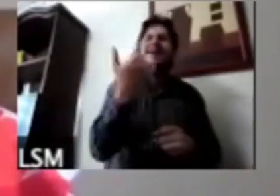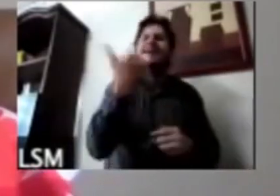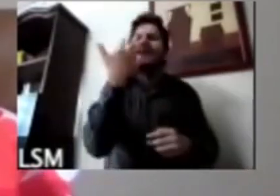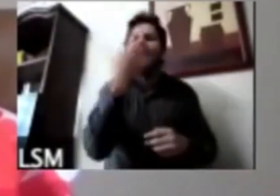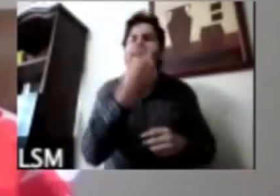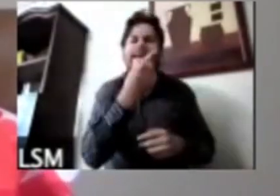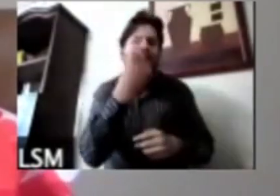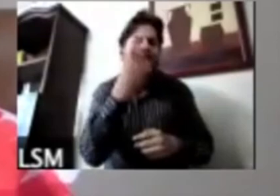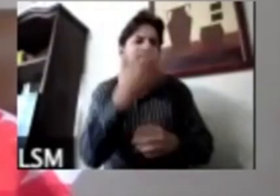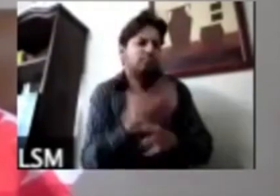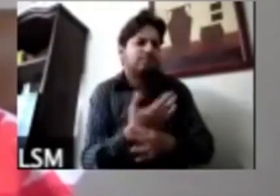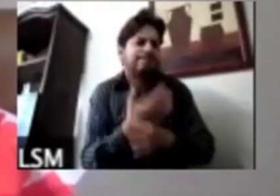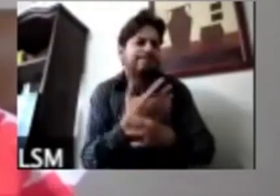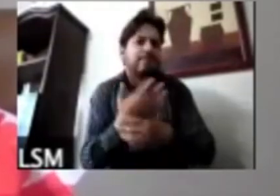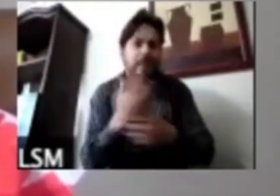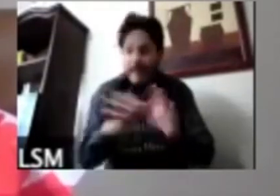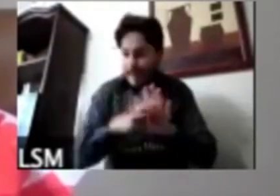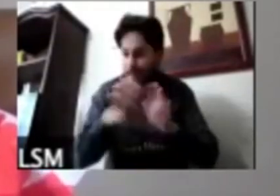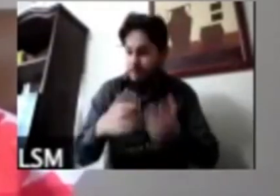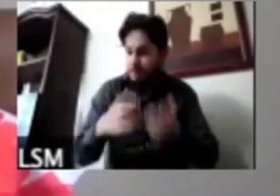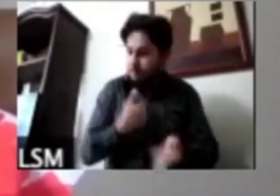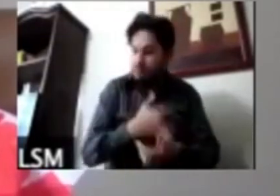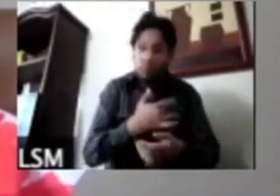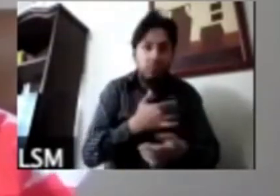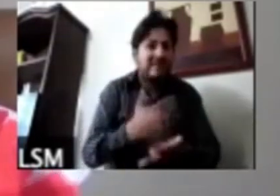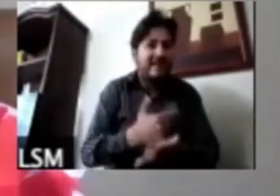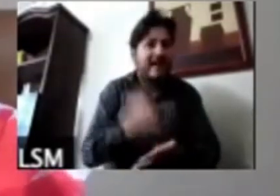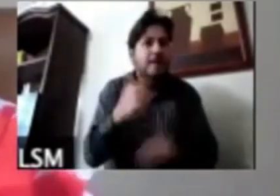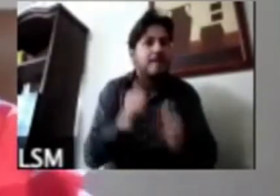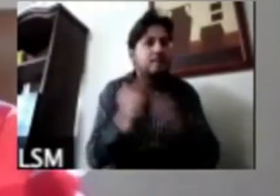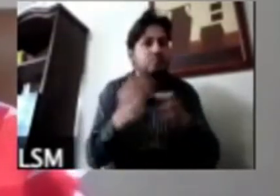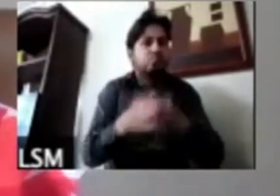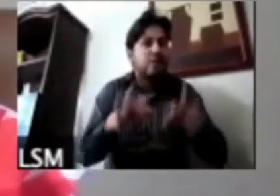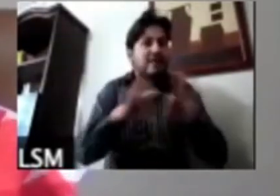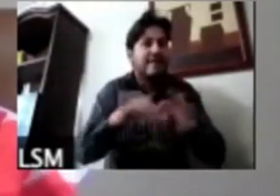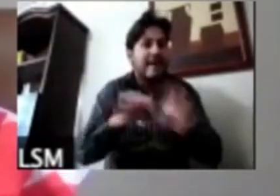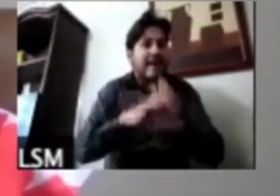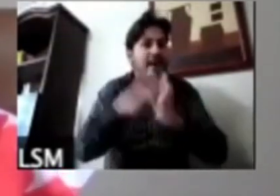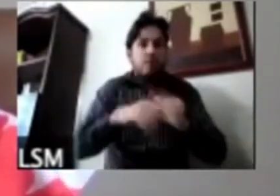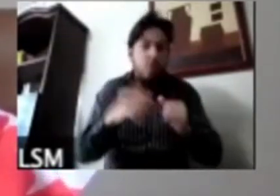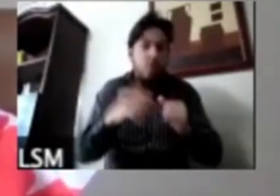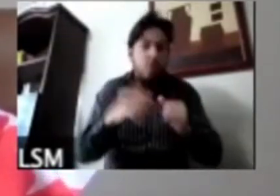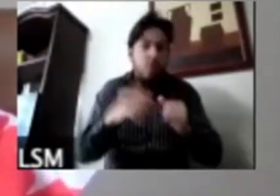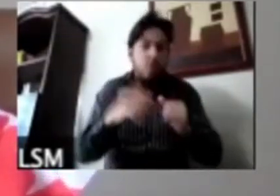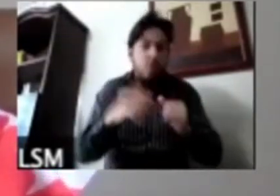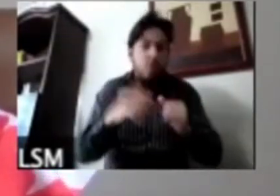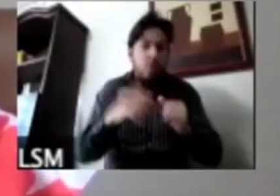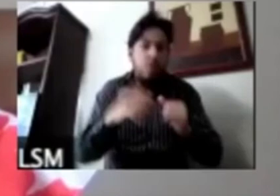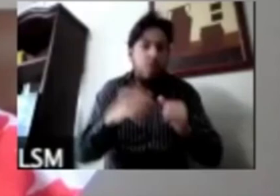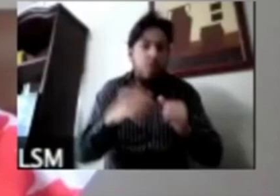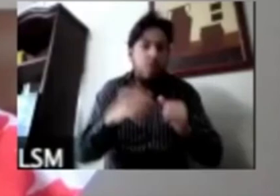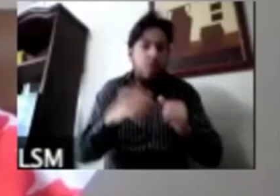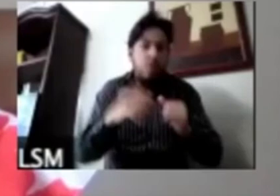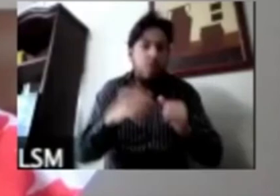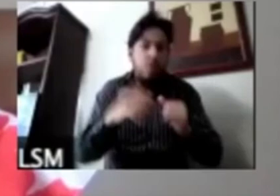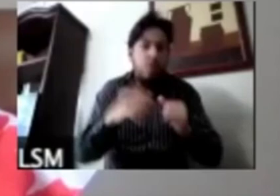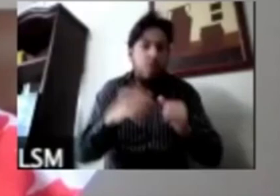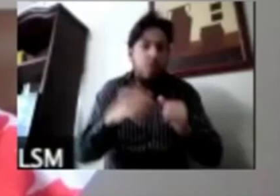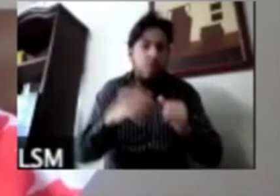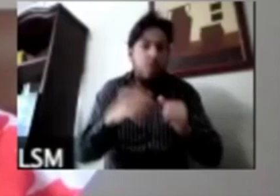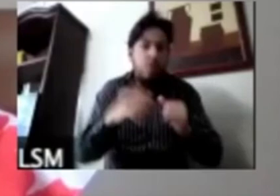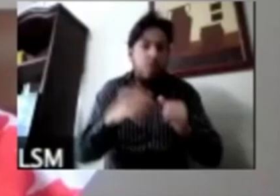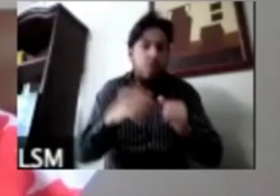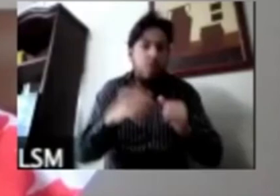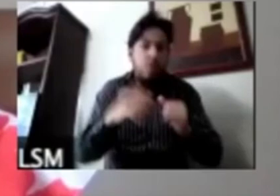decir es que va a haber afectaciones importantes en la ya terrible desigualdad que experimenta México si